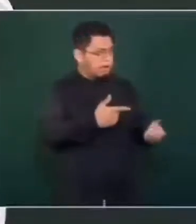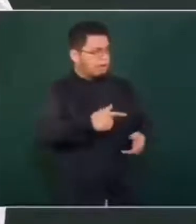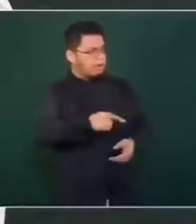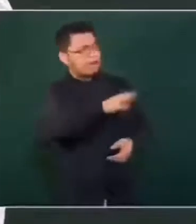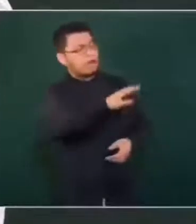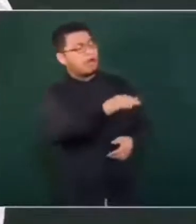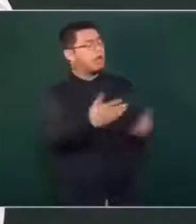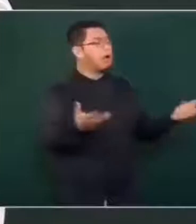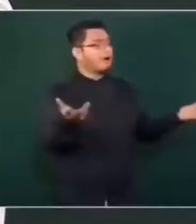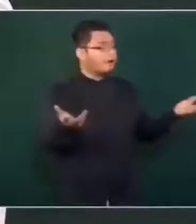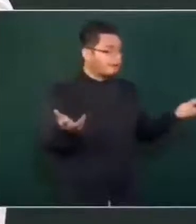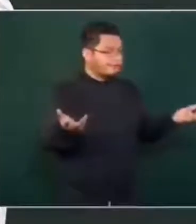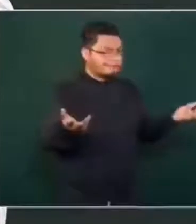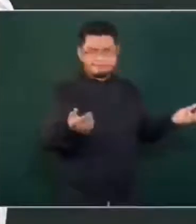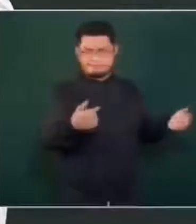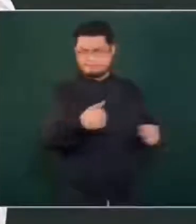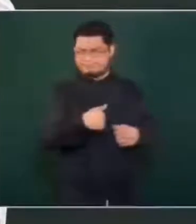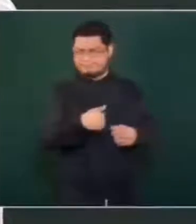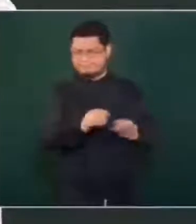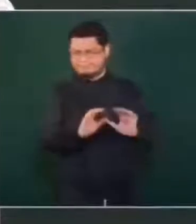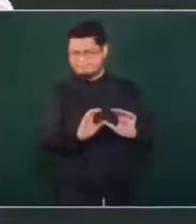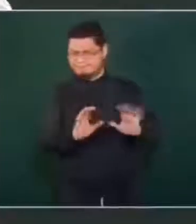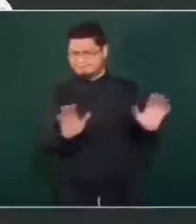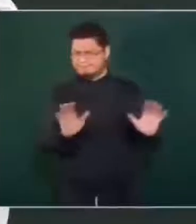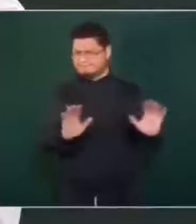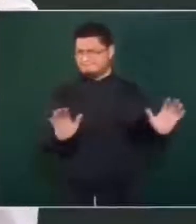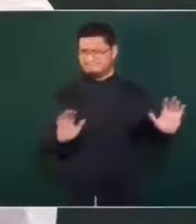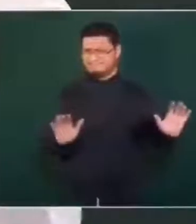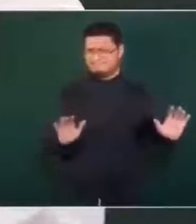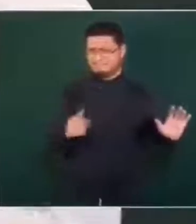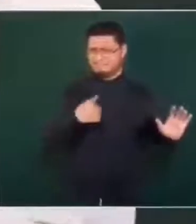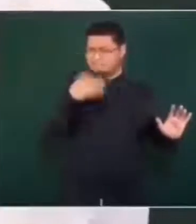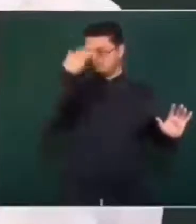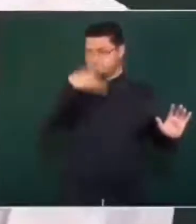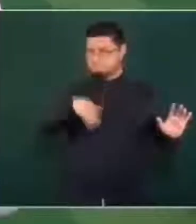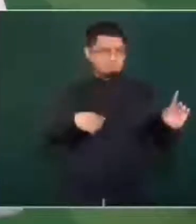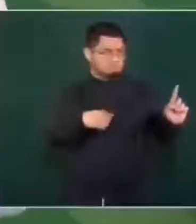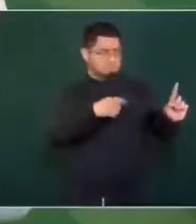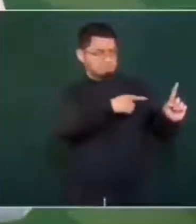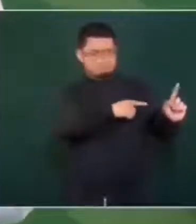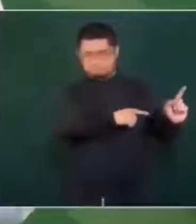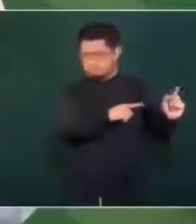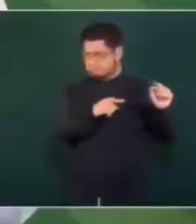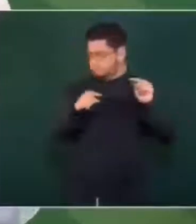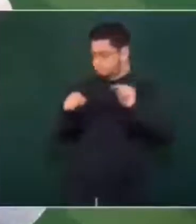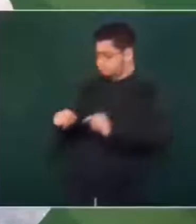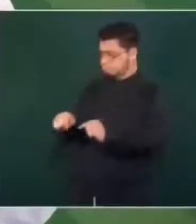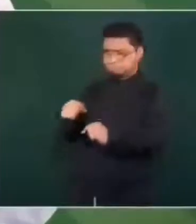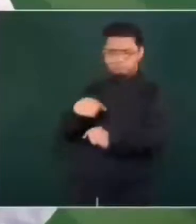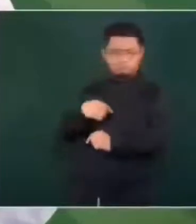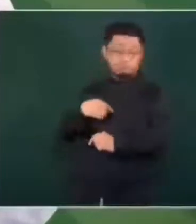a sabiendas de que